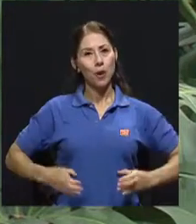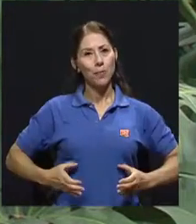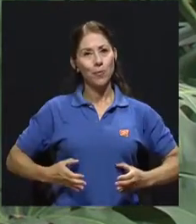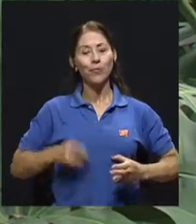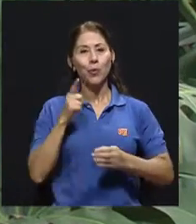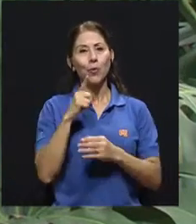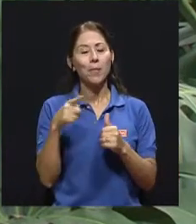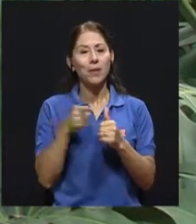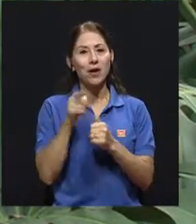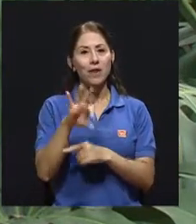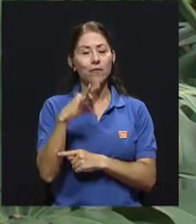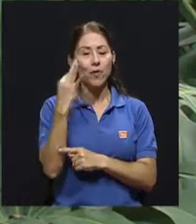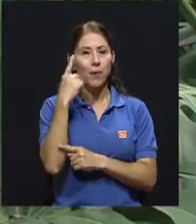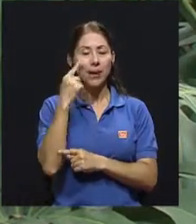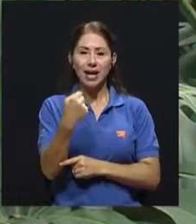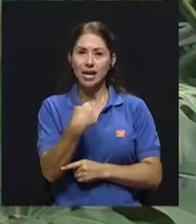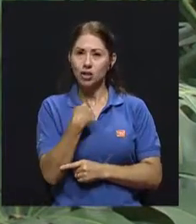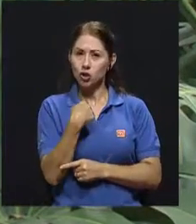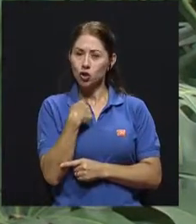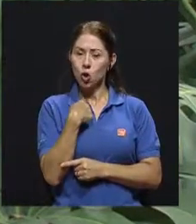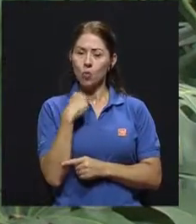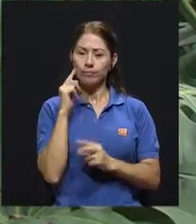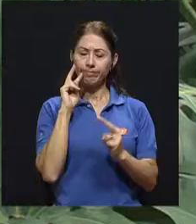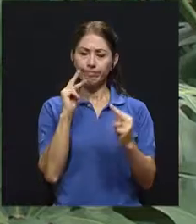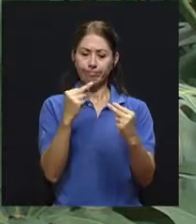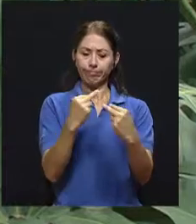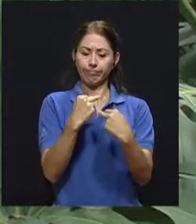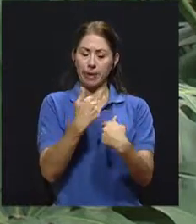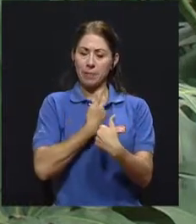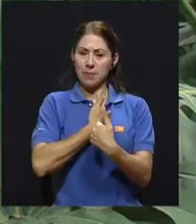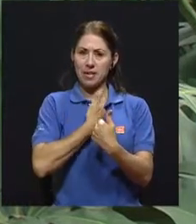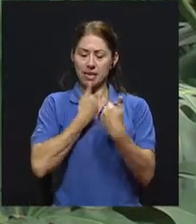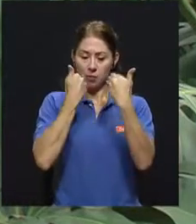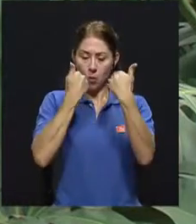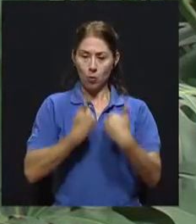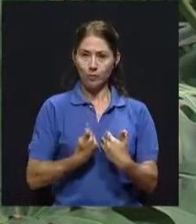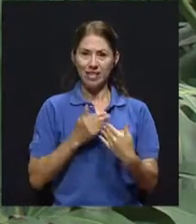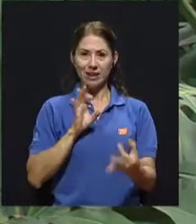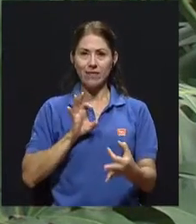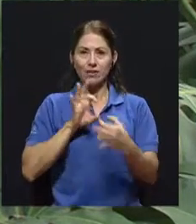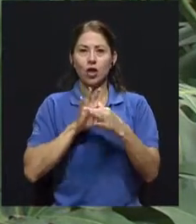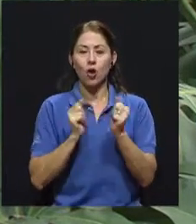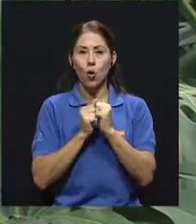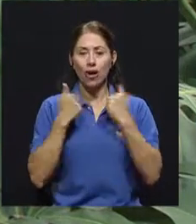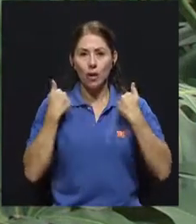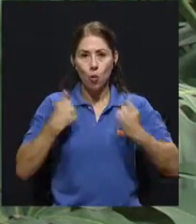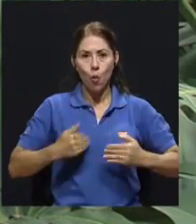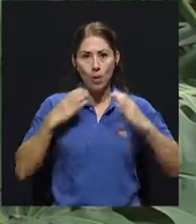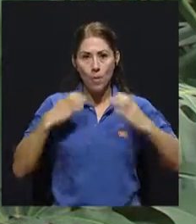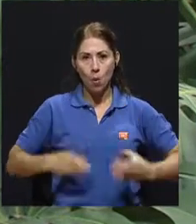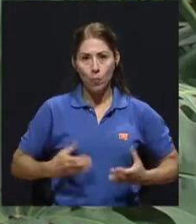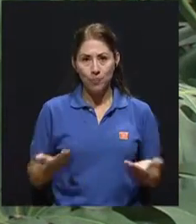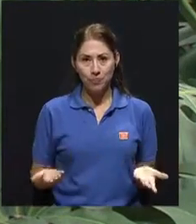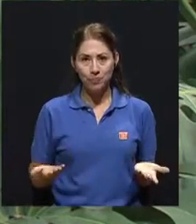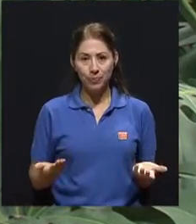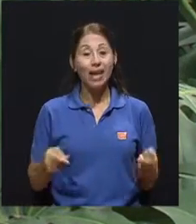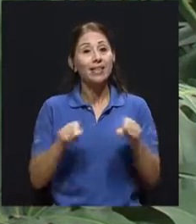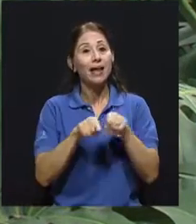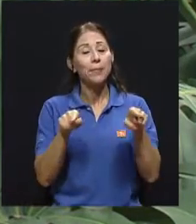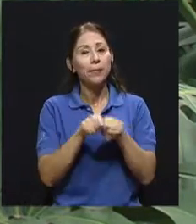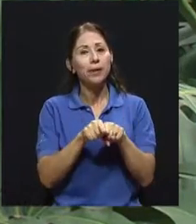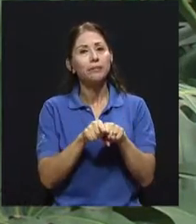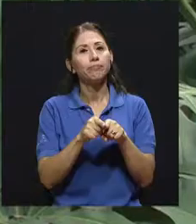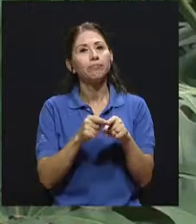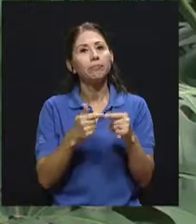yo una percepción de mí mismo atraviesa el cuerpo. A eso le sumamos que conforme nosotros vamos